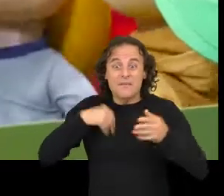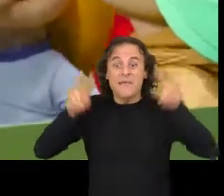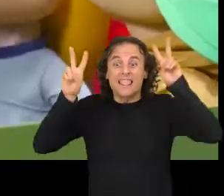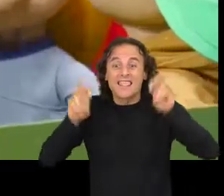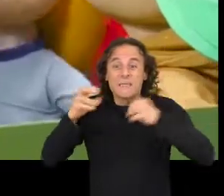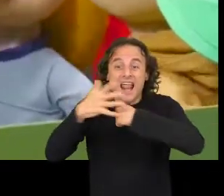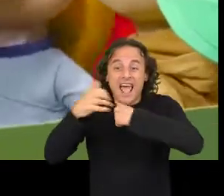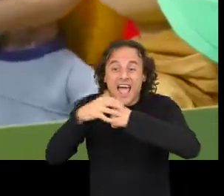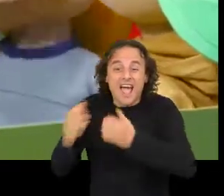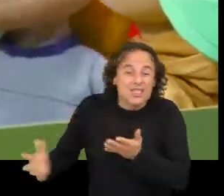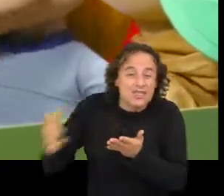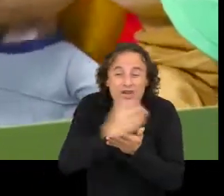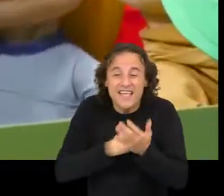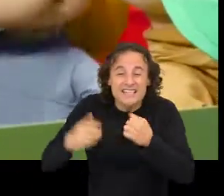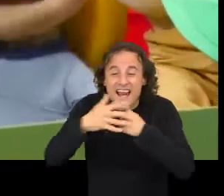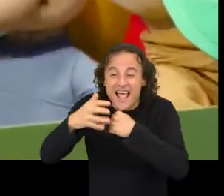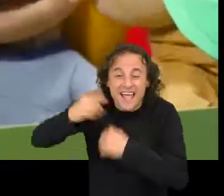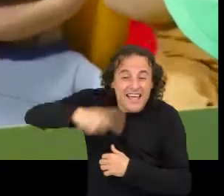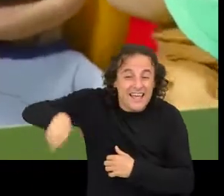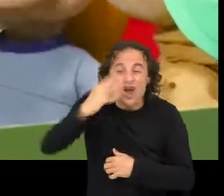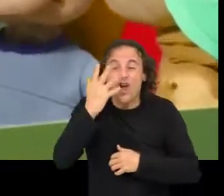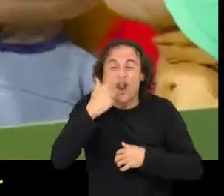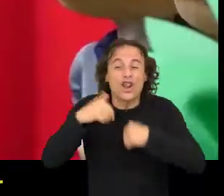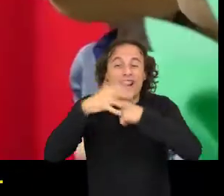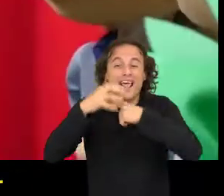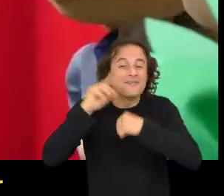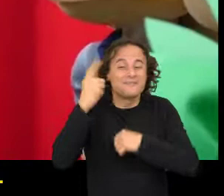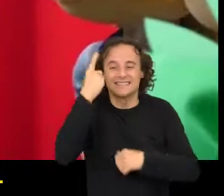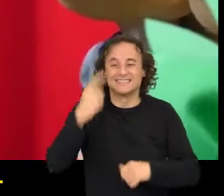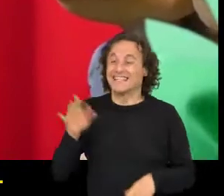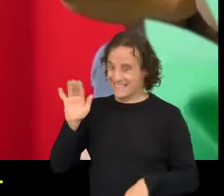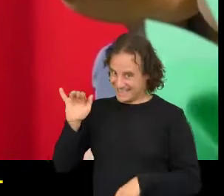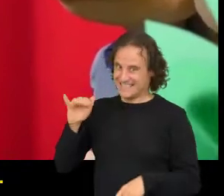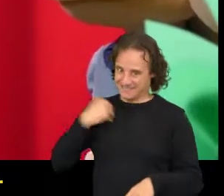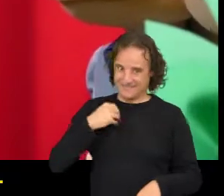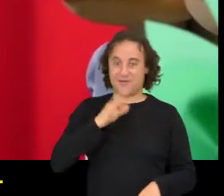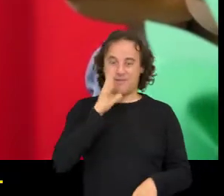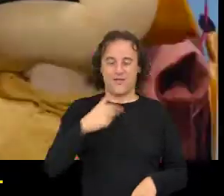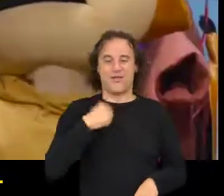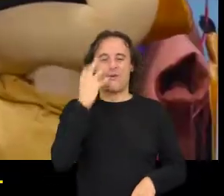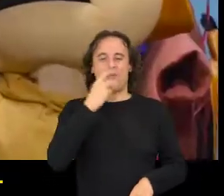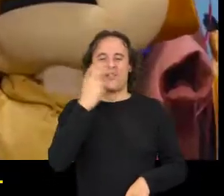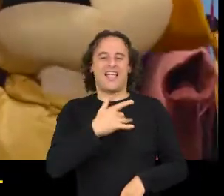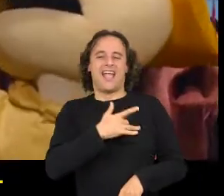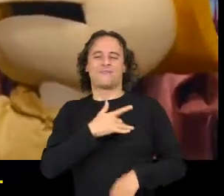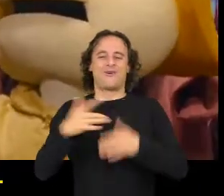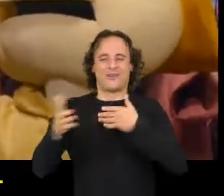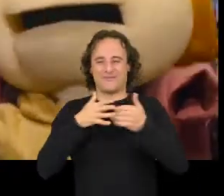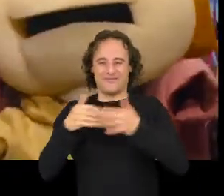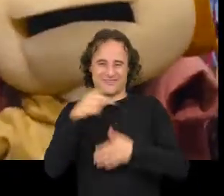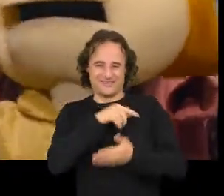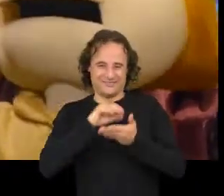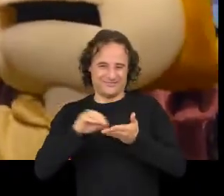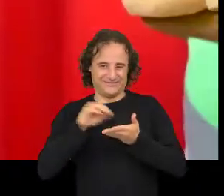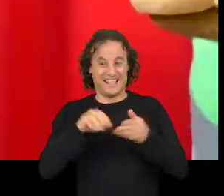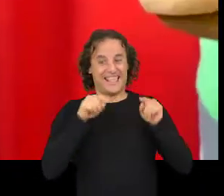escribiu as laranxas máis laranxas de todas as laranxas Si, porque vou contar un conto de amor que escribiu el